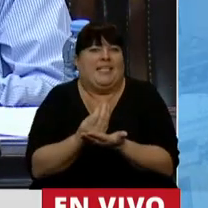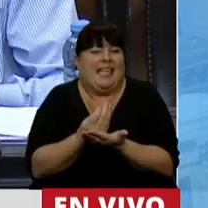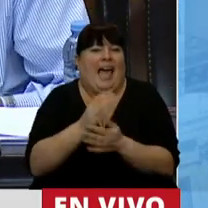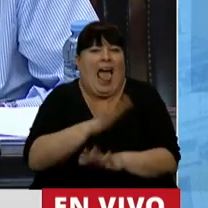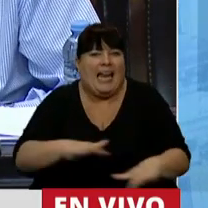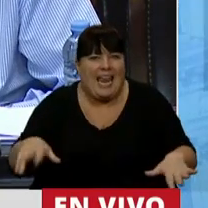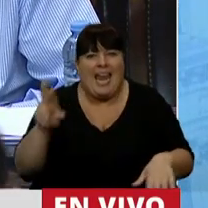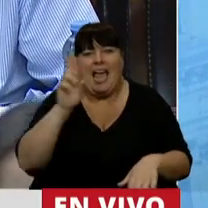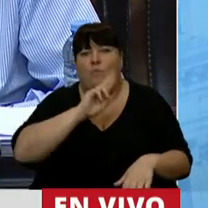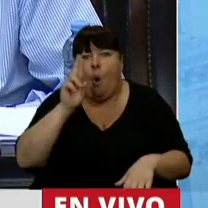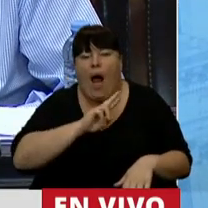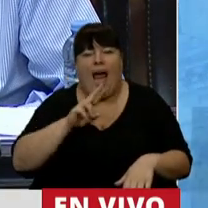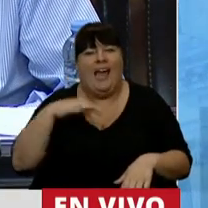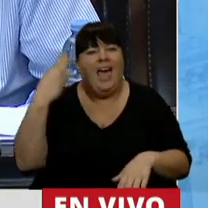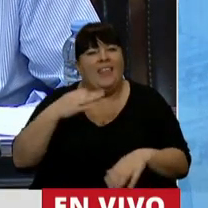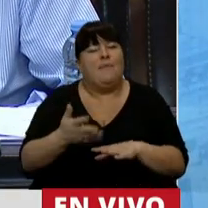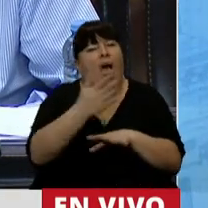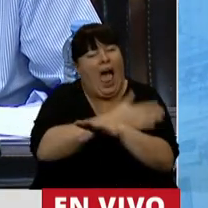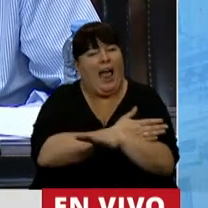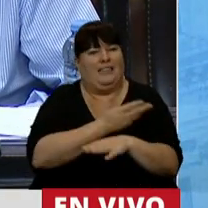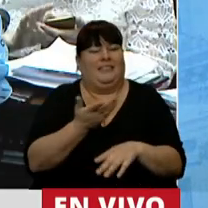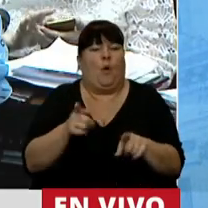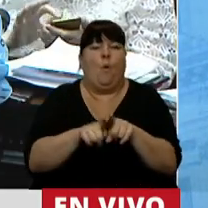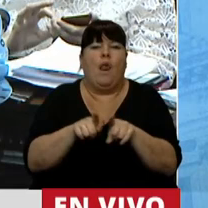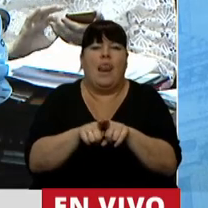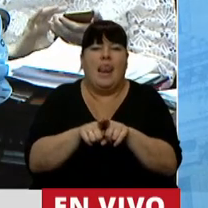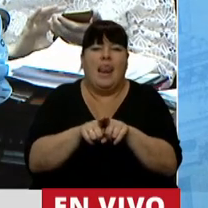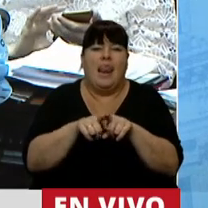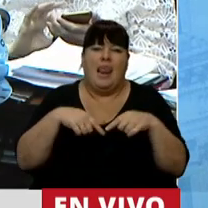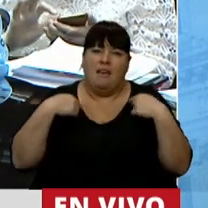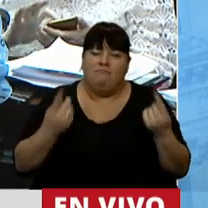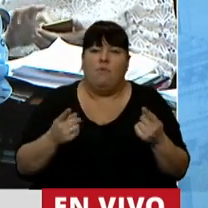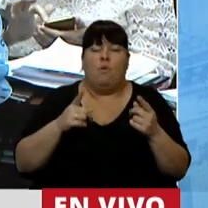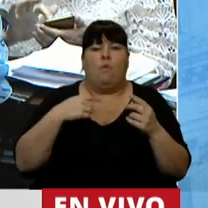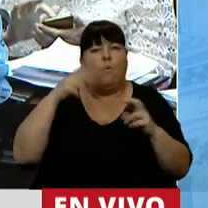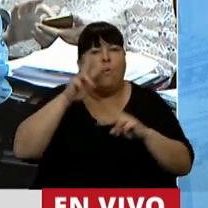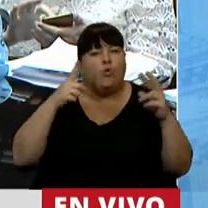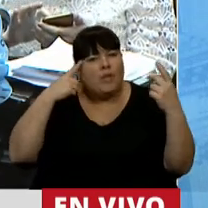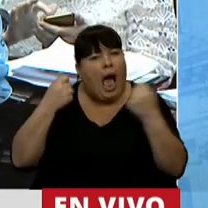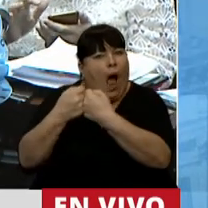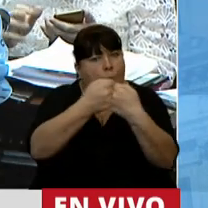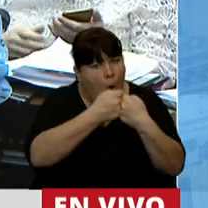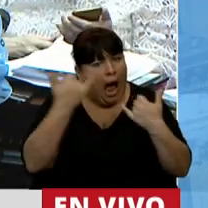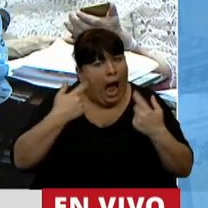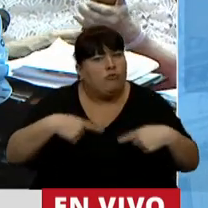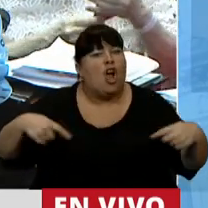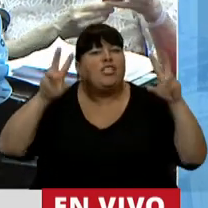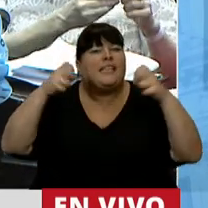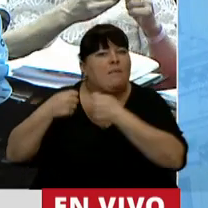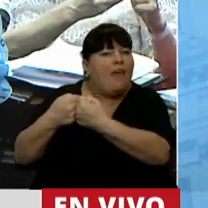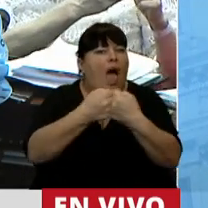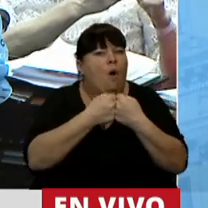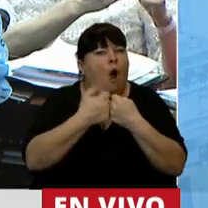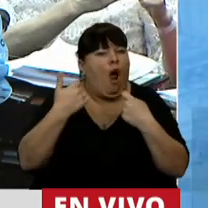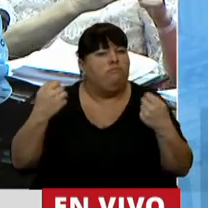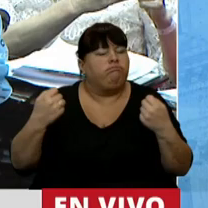las niñas y a mujeres y deberíamos haber podido pararnos en las coincidencias que tenemos, y que son muchas las coincidencias